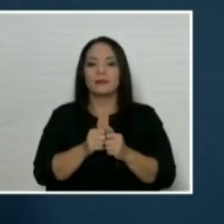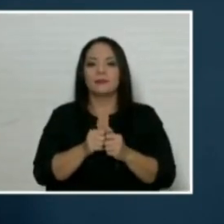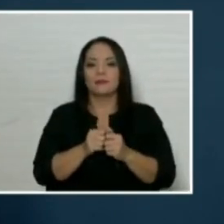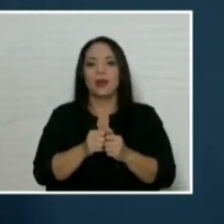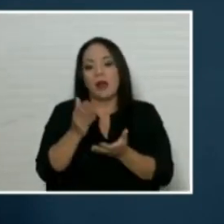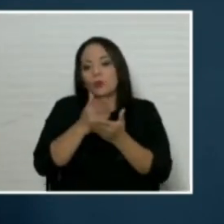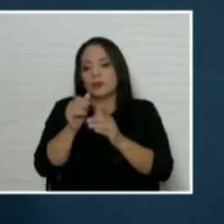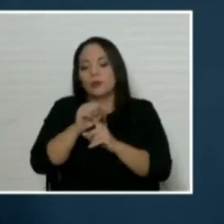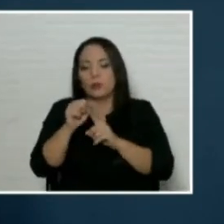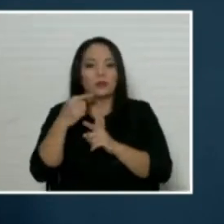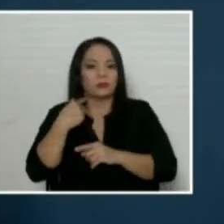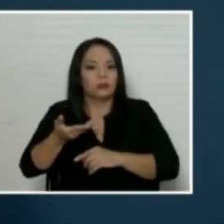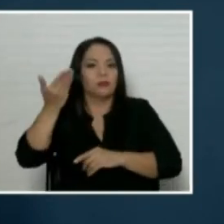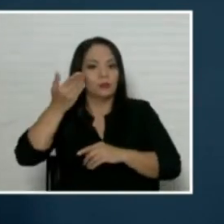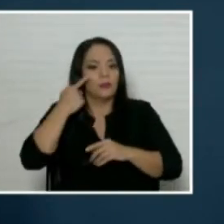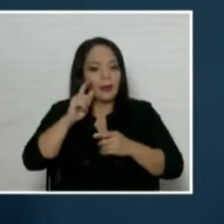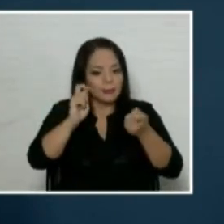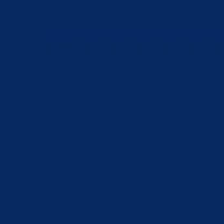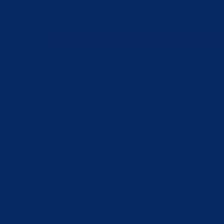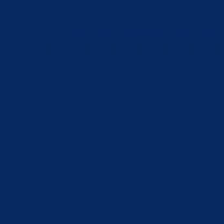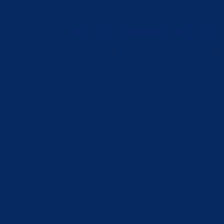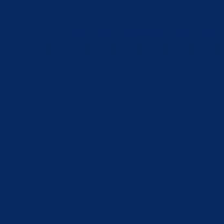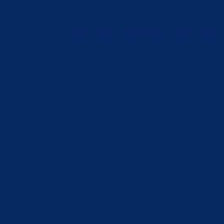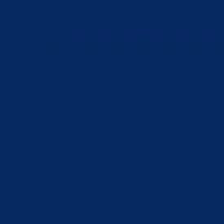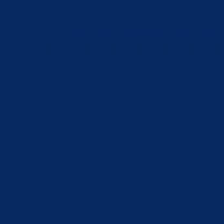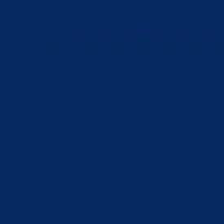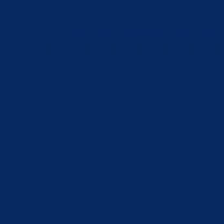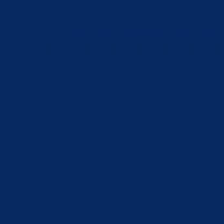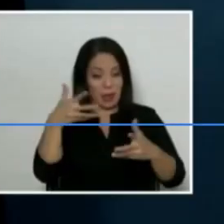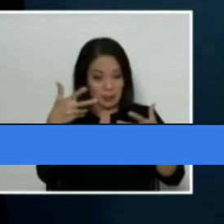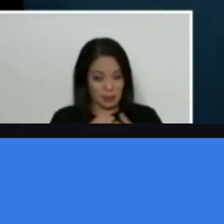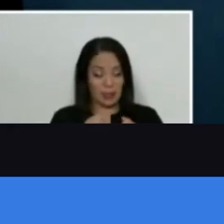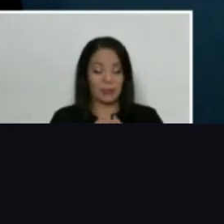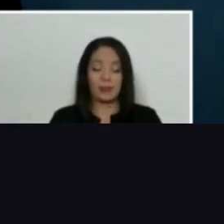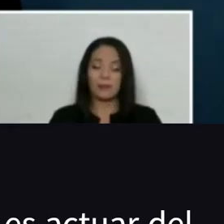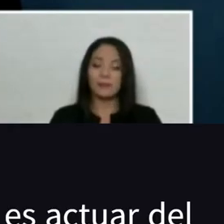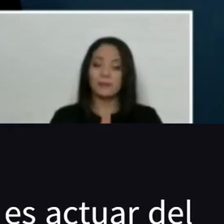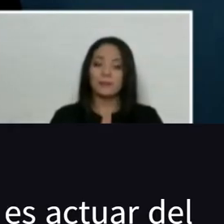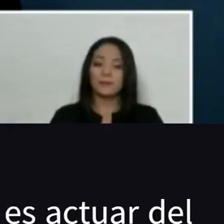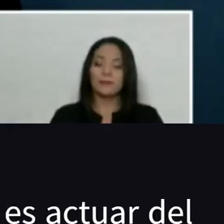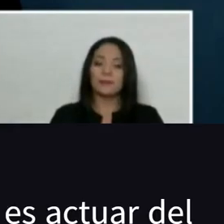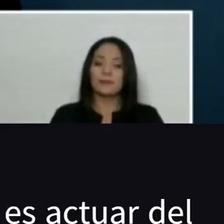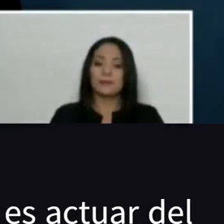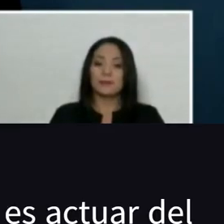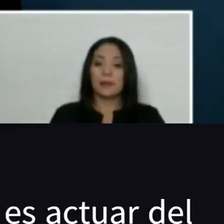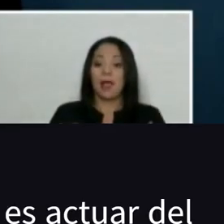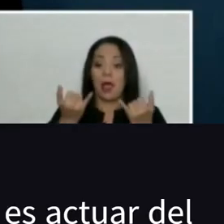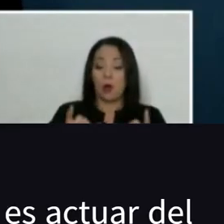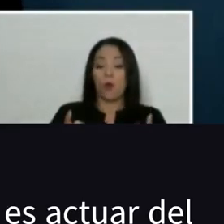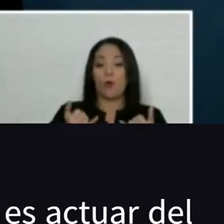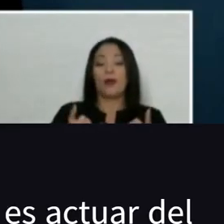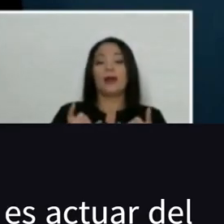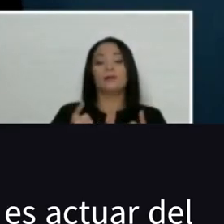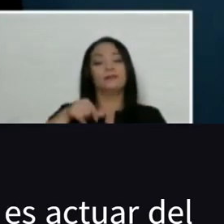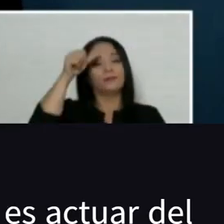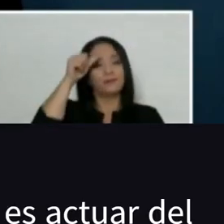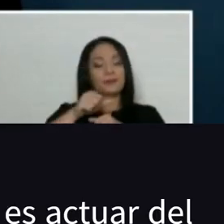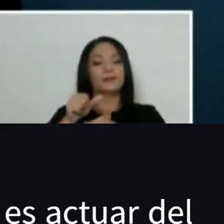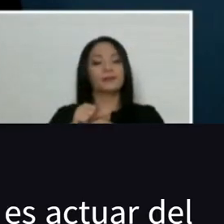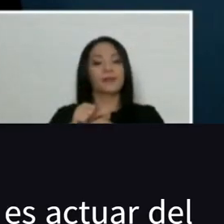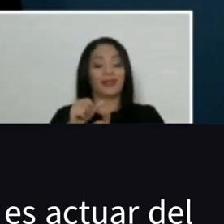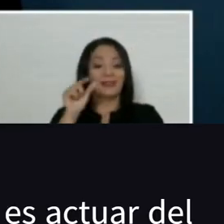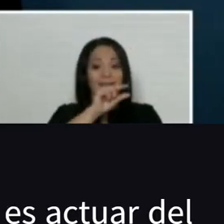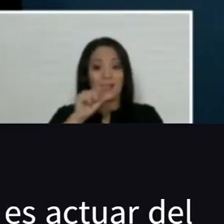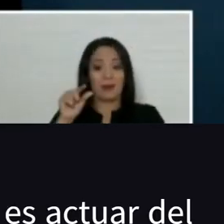para realizar ajustes en el cobro. En el marco de la conmemoración de la Semana Nacional de la Seguridad